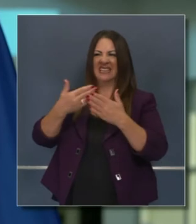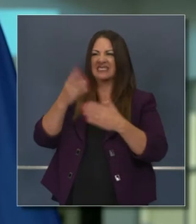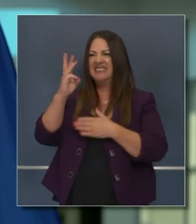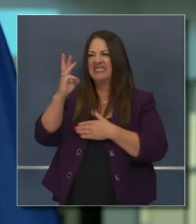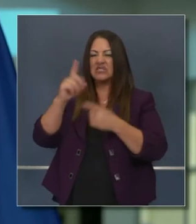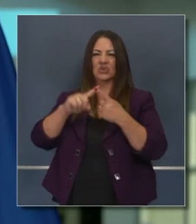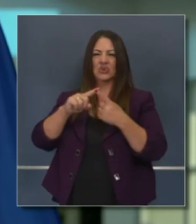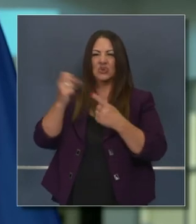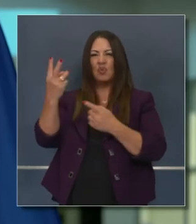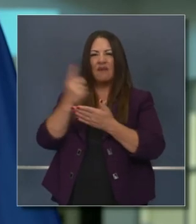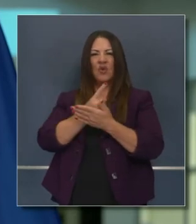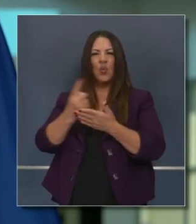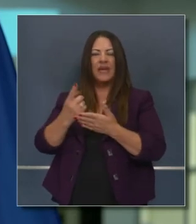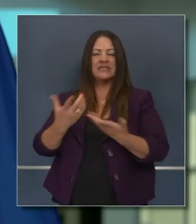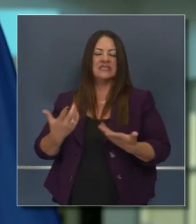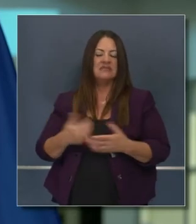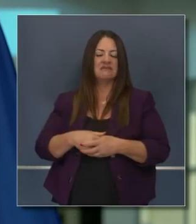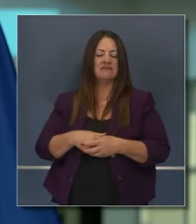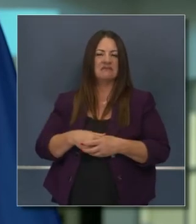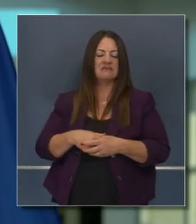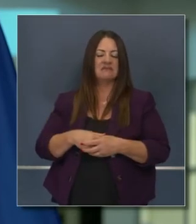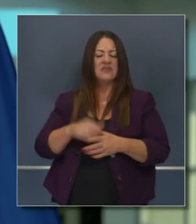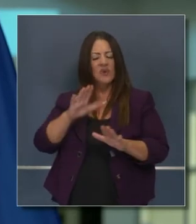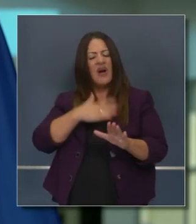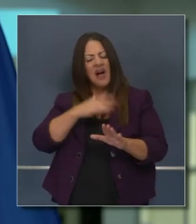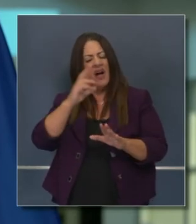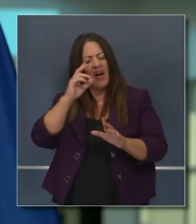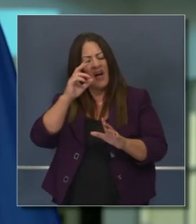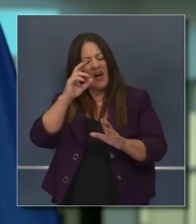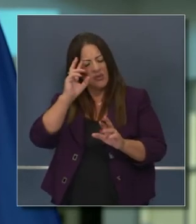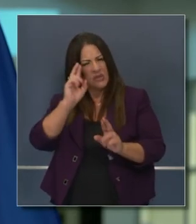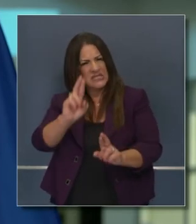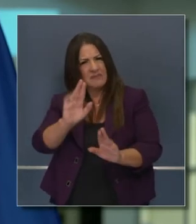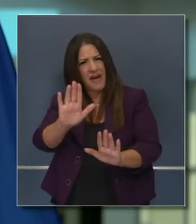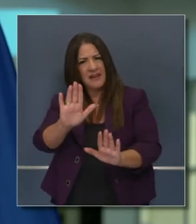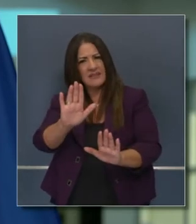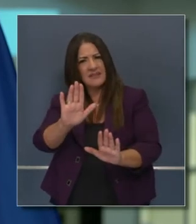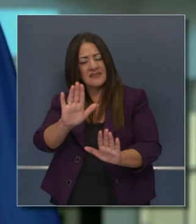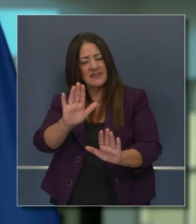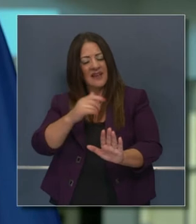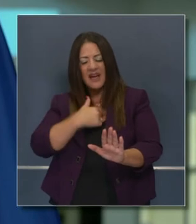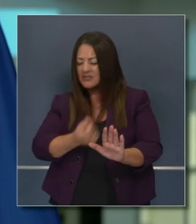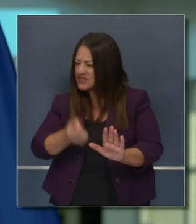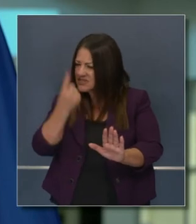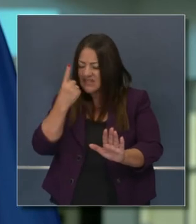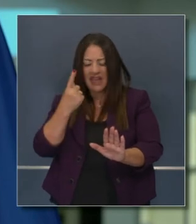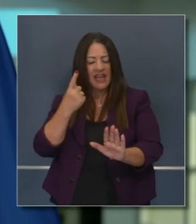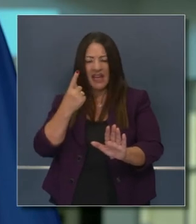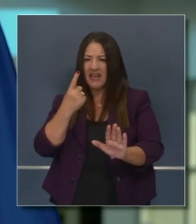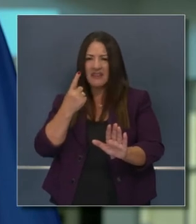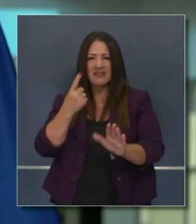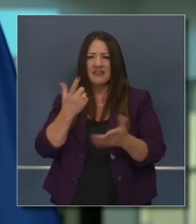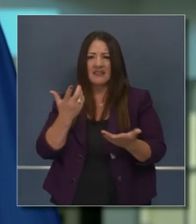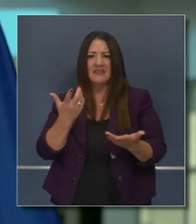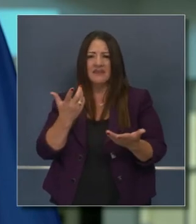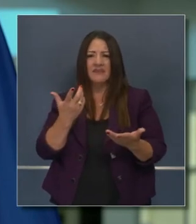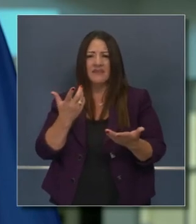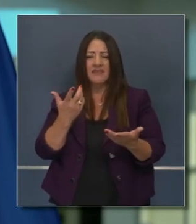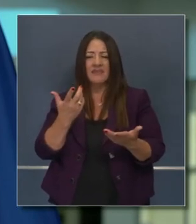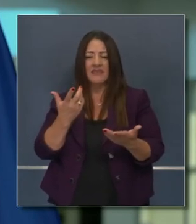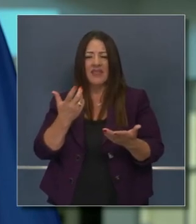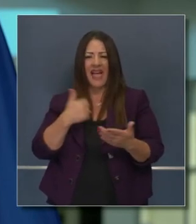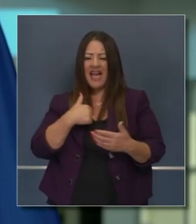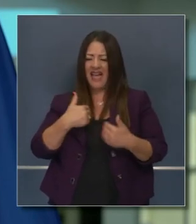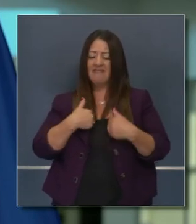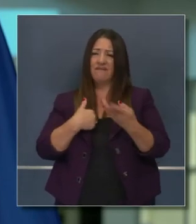en las próximas cuatro a doce semanas. Así que con mucho respeto, muchísimo respeto, porque yo